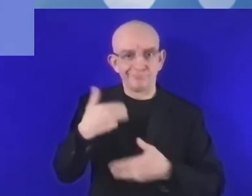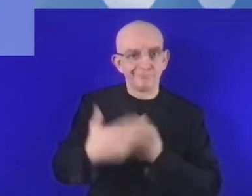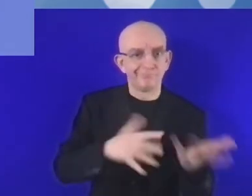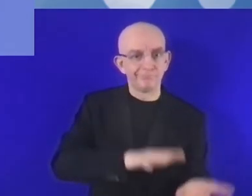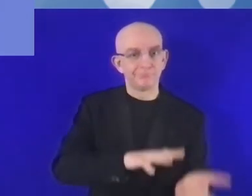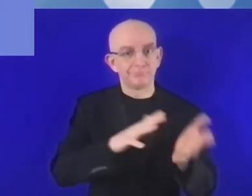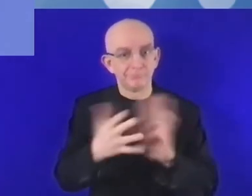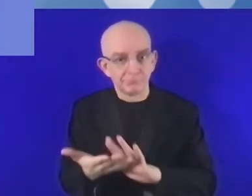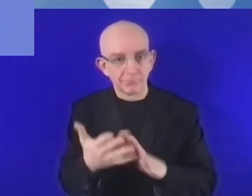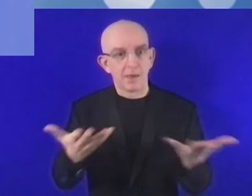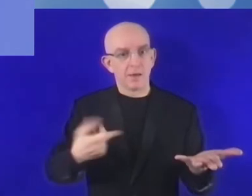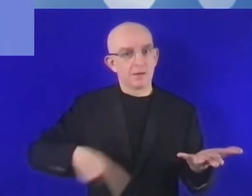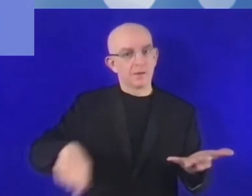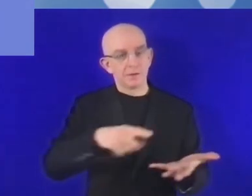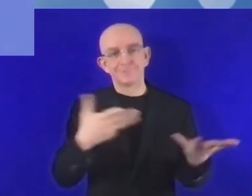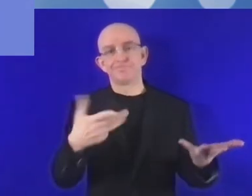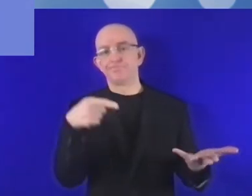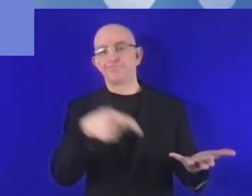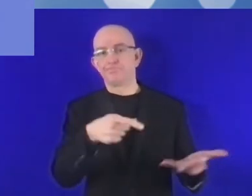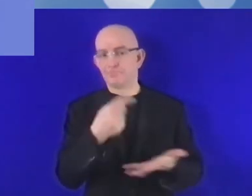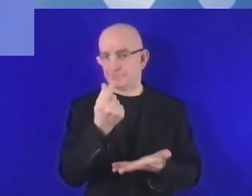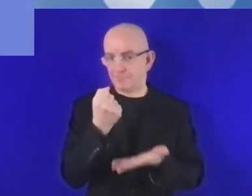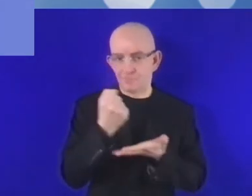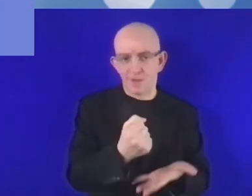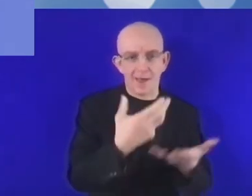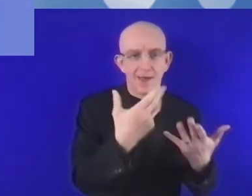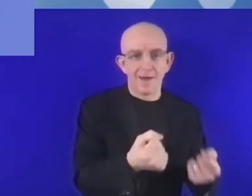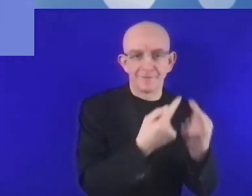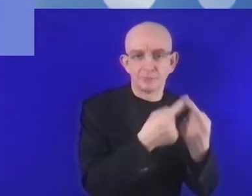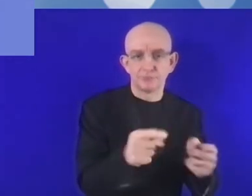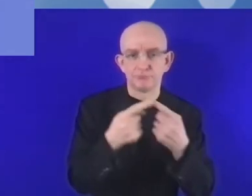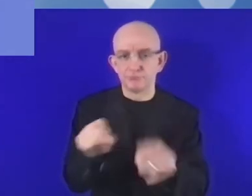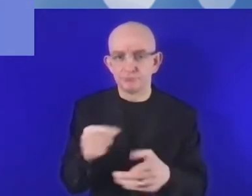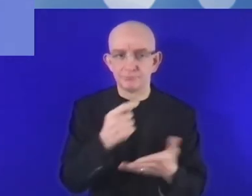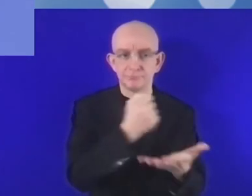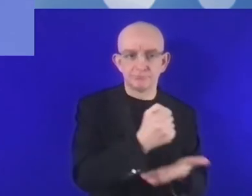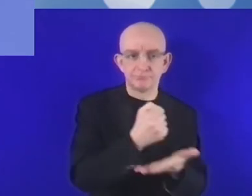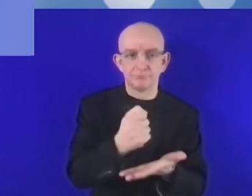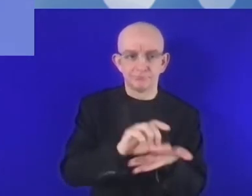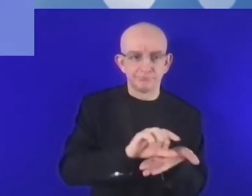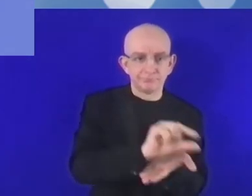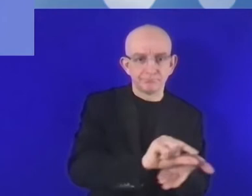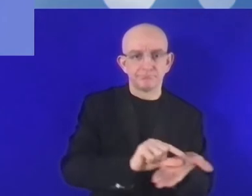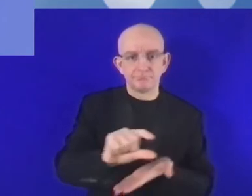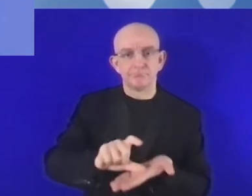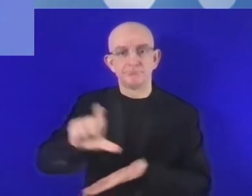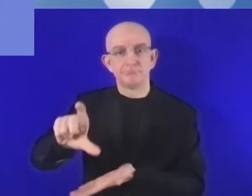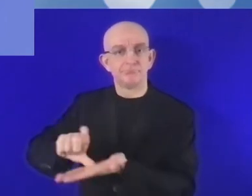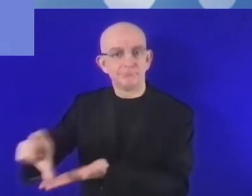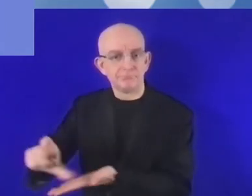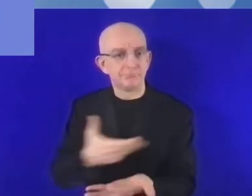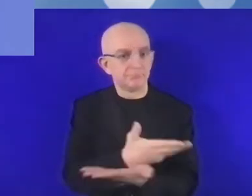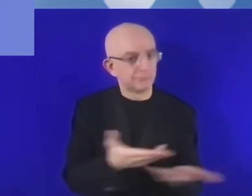muy importante para ellos es la financiación. Aquí las posibilidades de financiación son grandes, pero también las